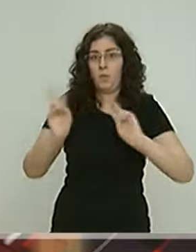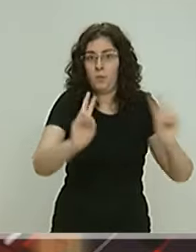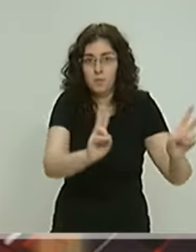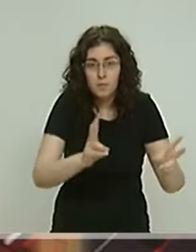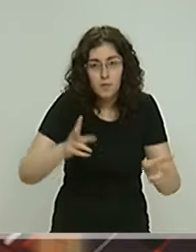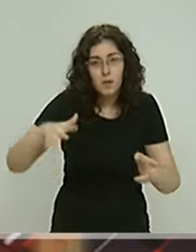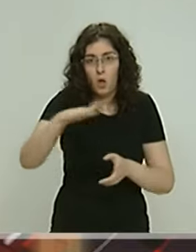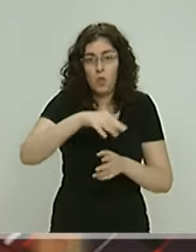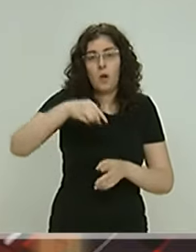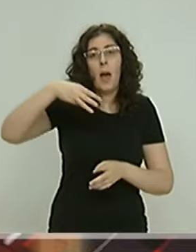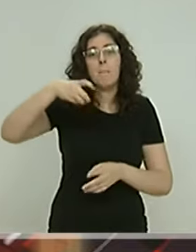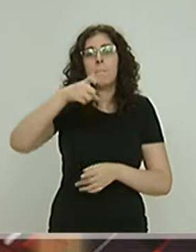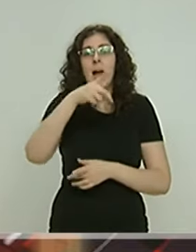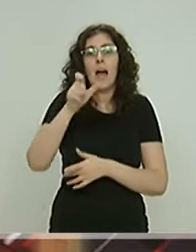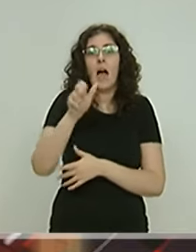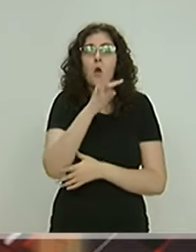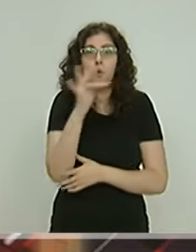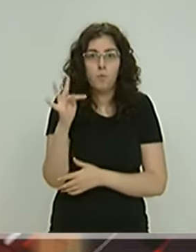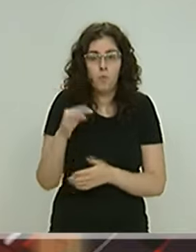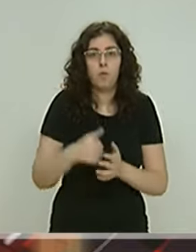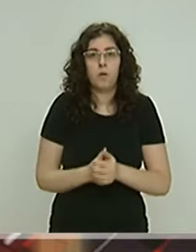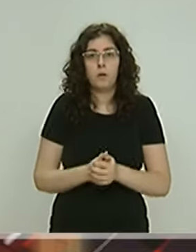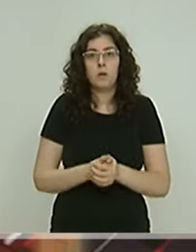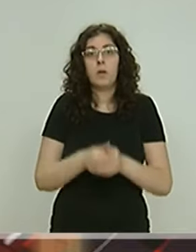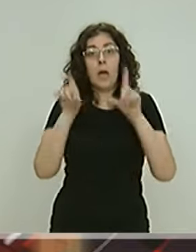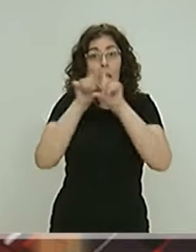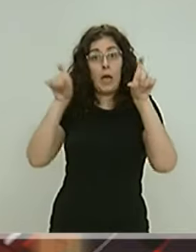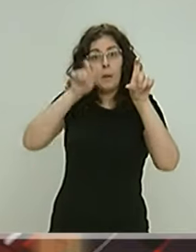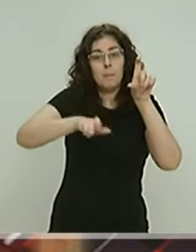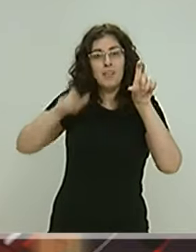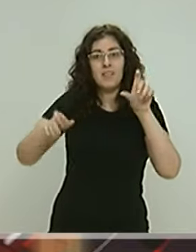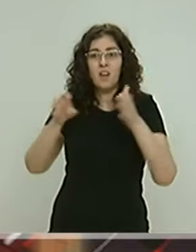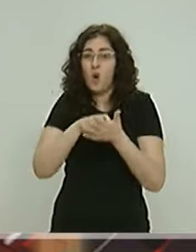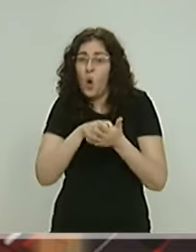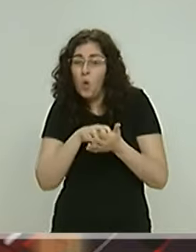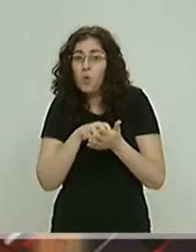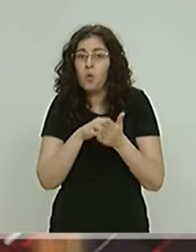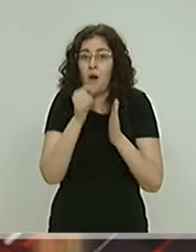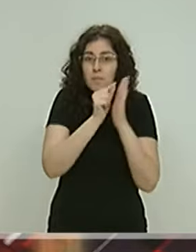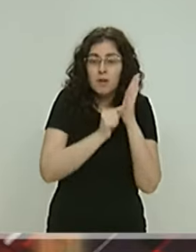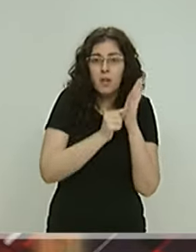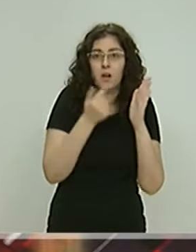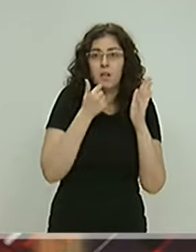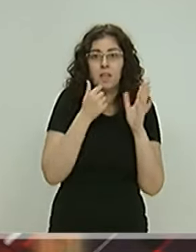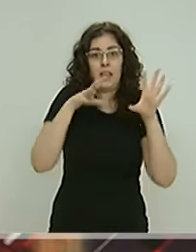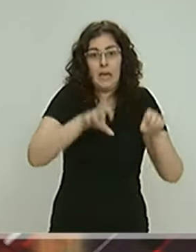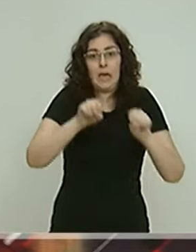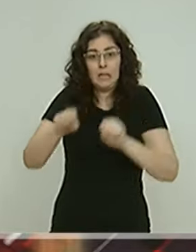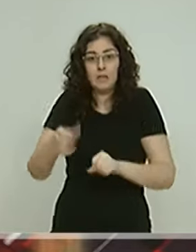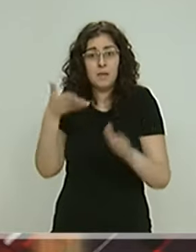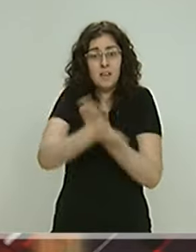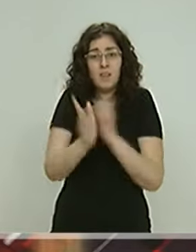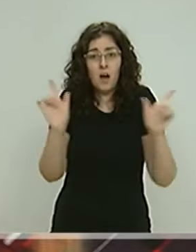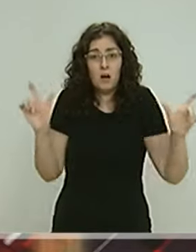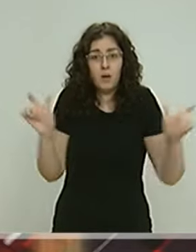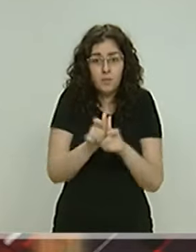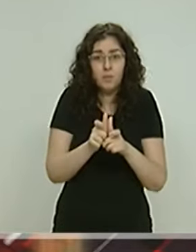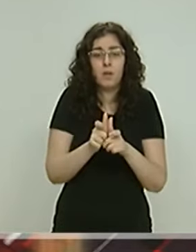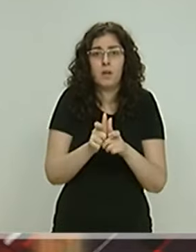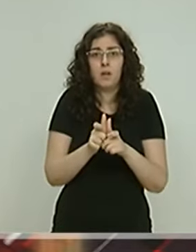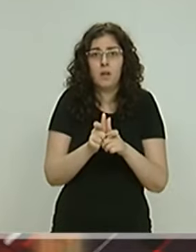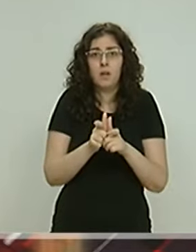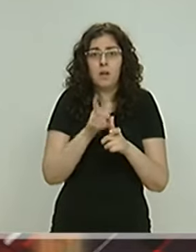como Magaluf. Algunos empresarios turísticos cuestionan la medida, hablan incluso de una disminución en las reservas que atribuyen precisamente